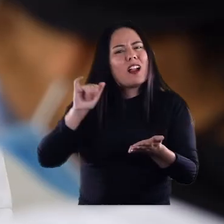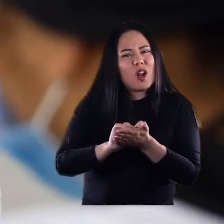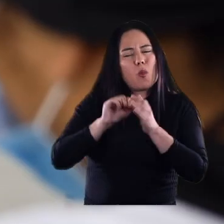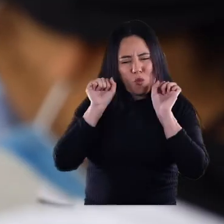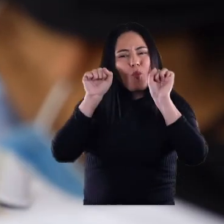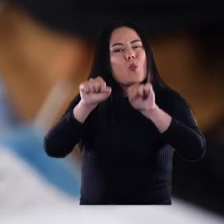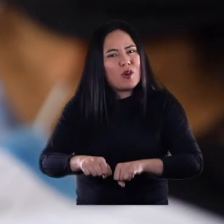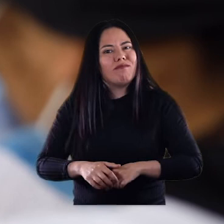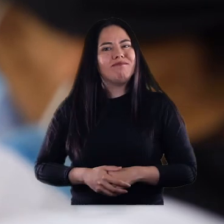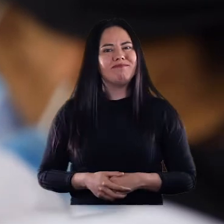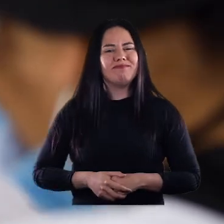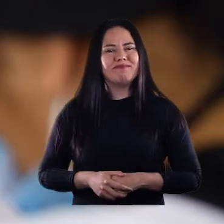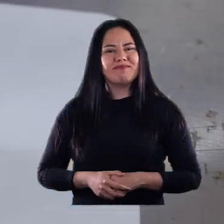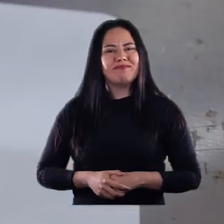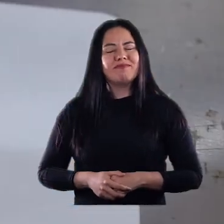podíamos.